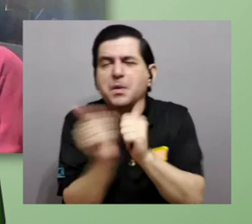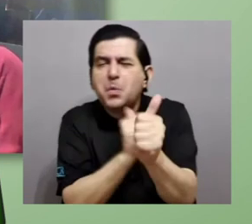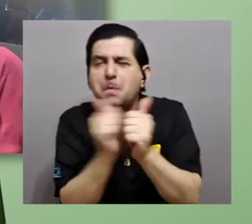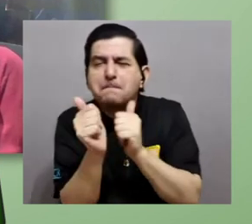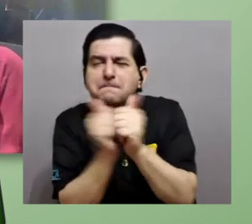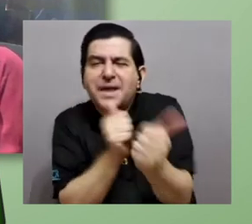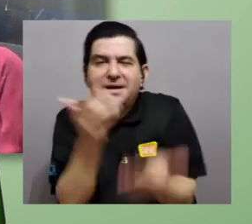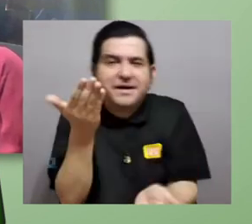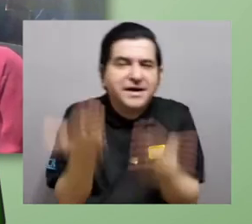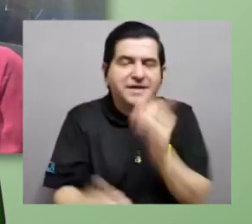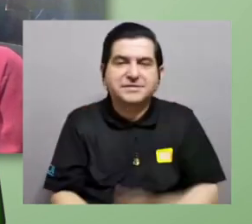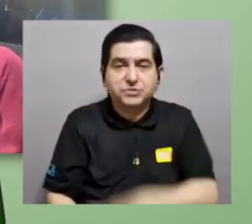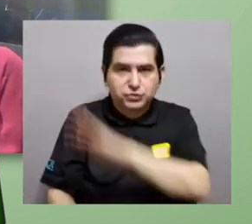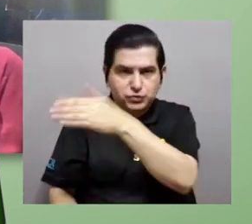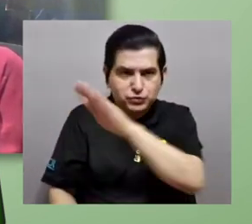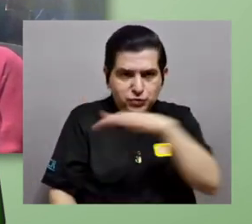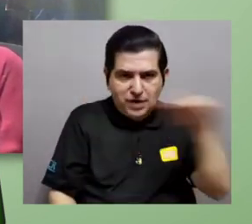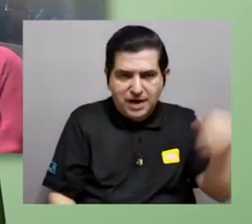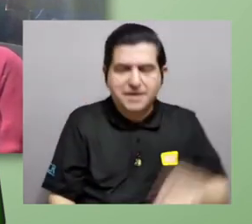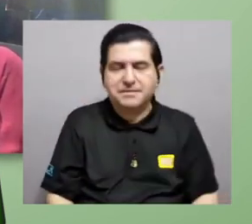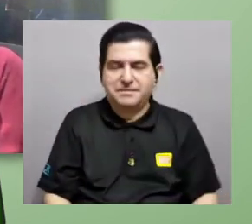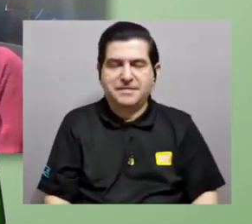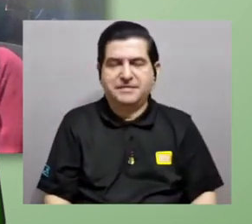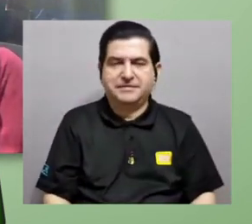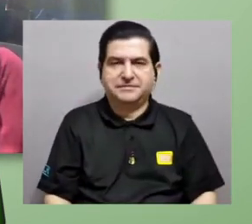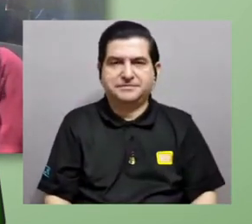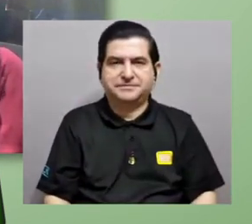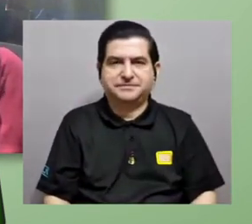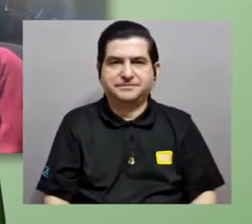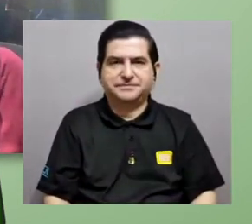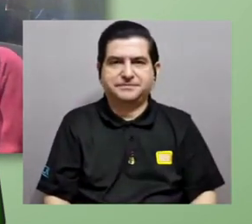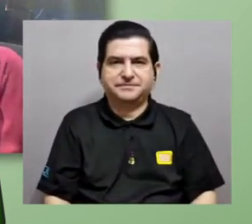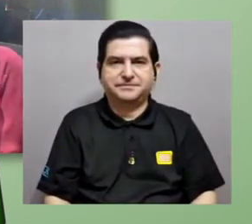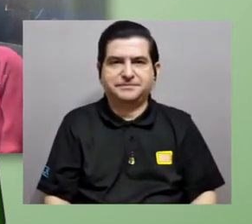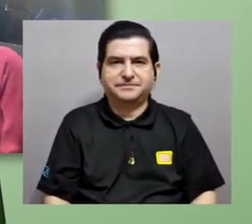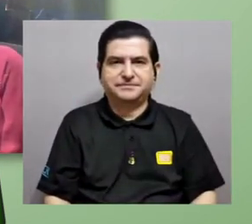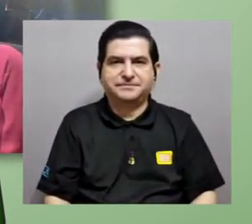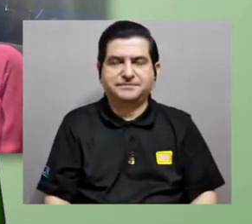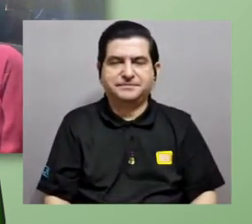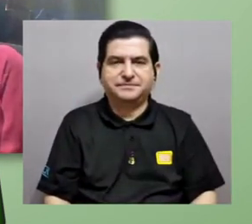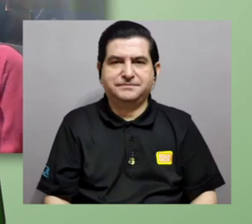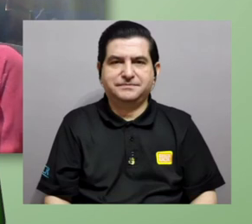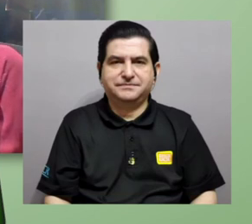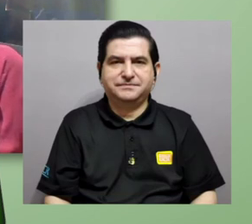con algunos pasos marinos ¿verdad? unas intercomunicaciones marinas